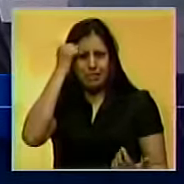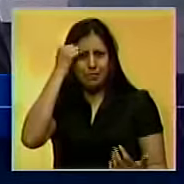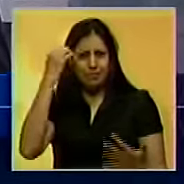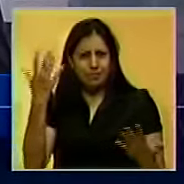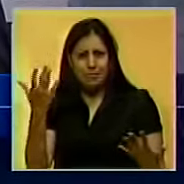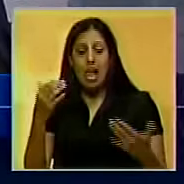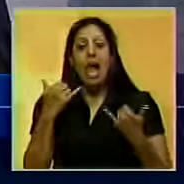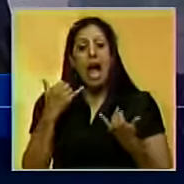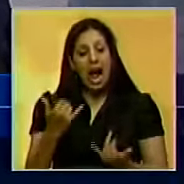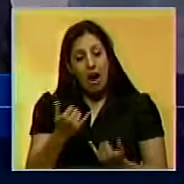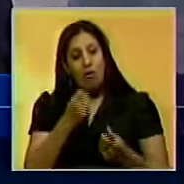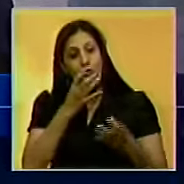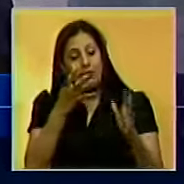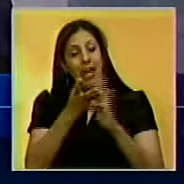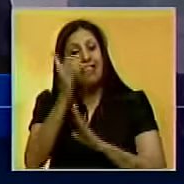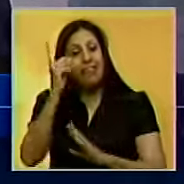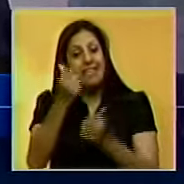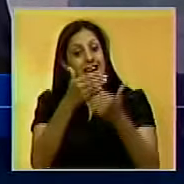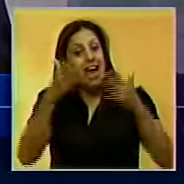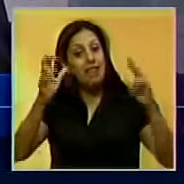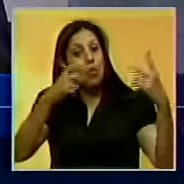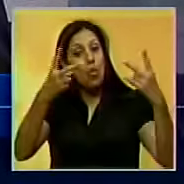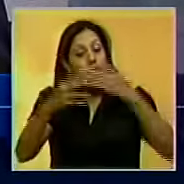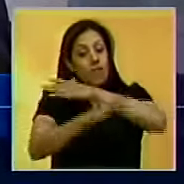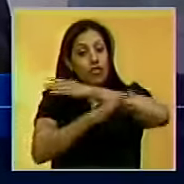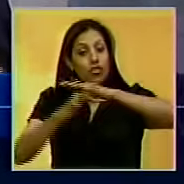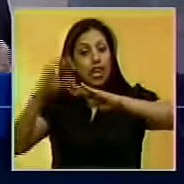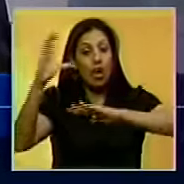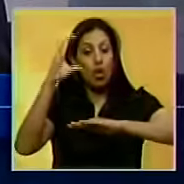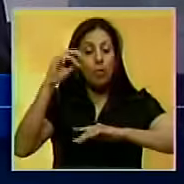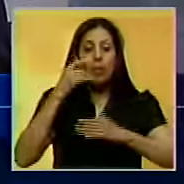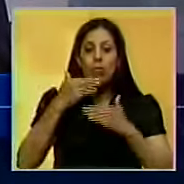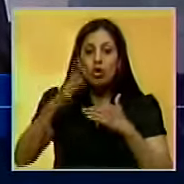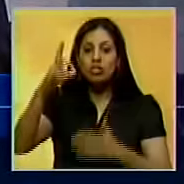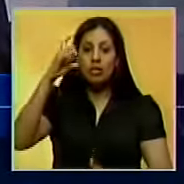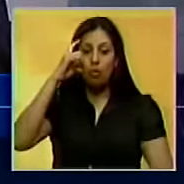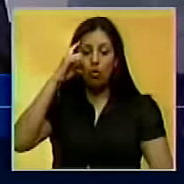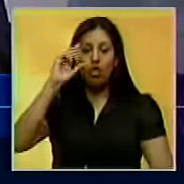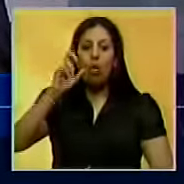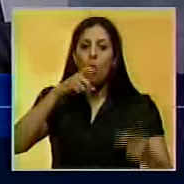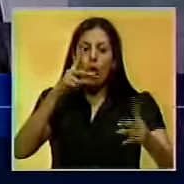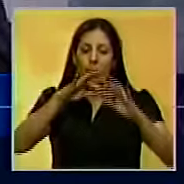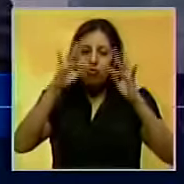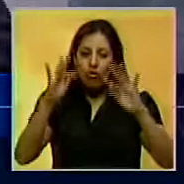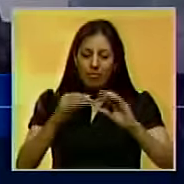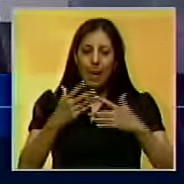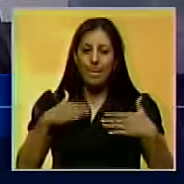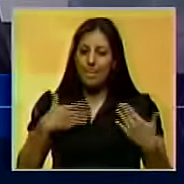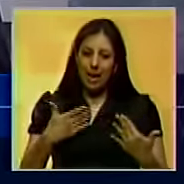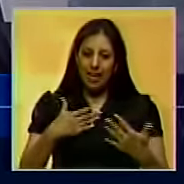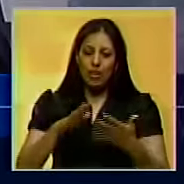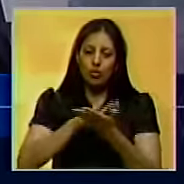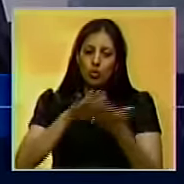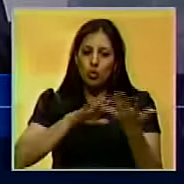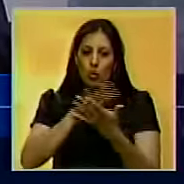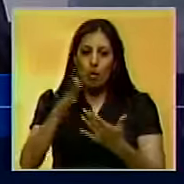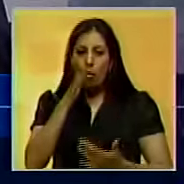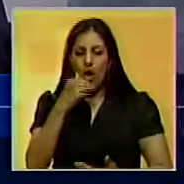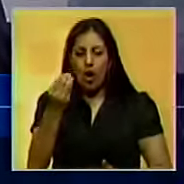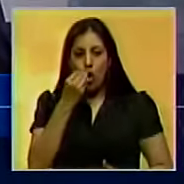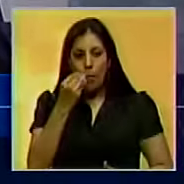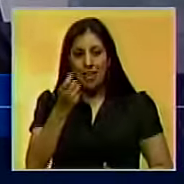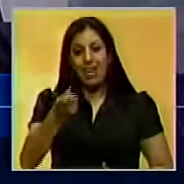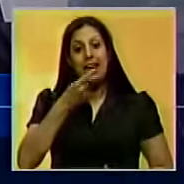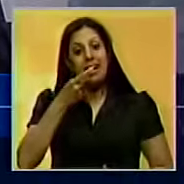manifestó su deseo que sea reabierta la frontera con Colombia en los próximos días como una medida vital para apaliar el desabastecimiento